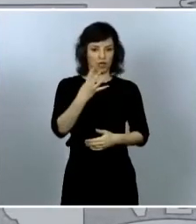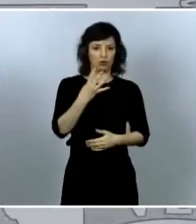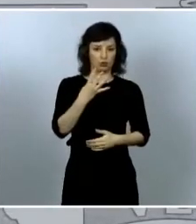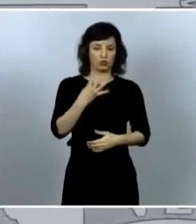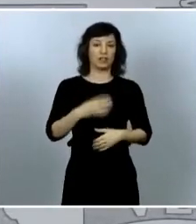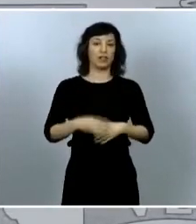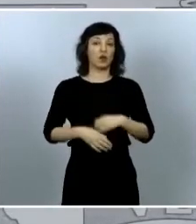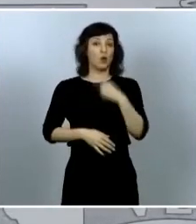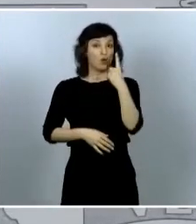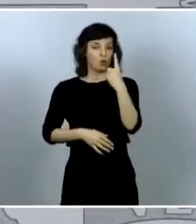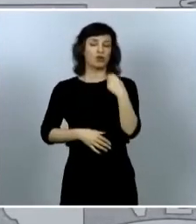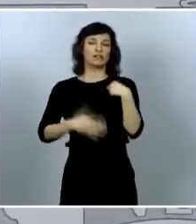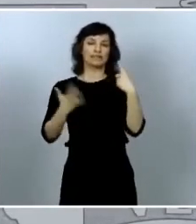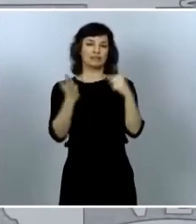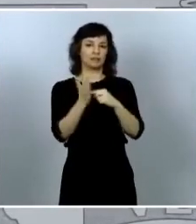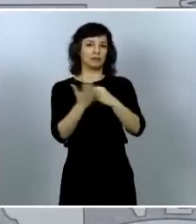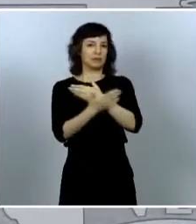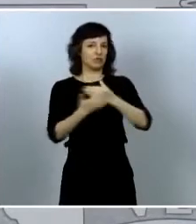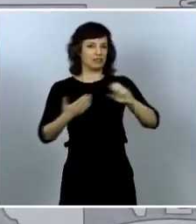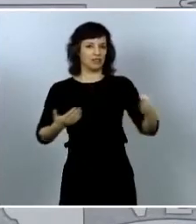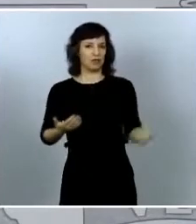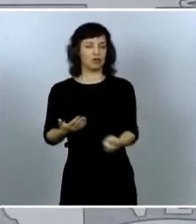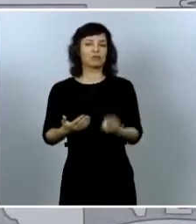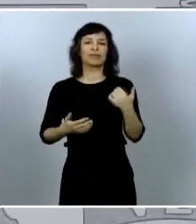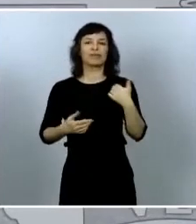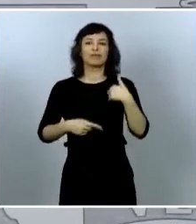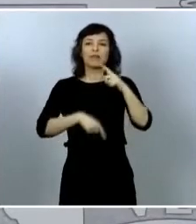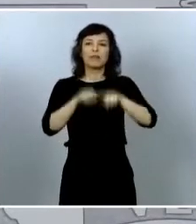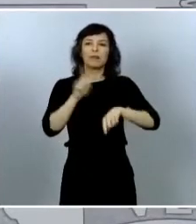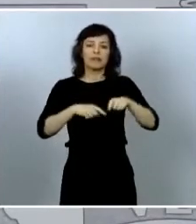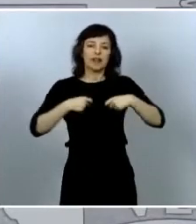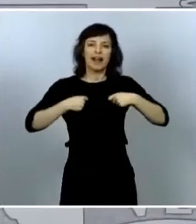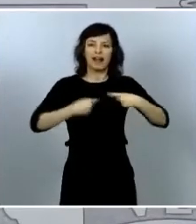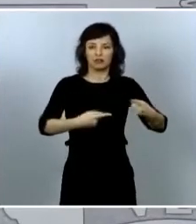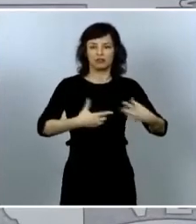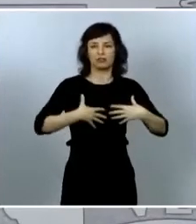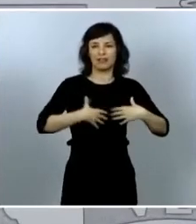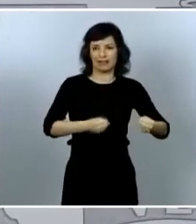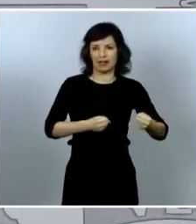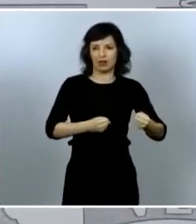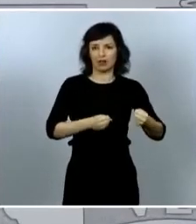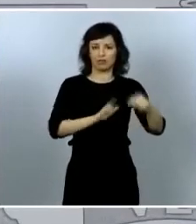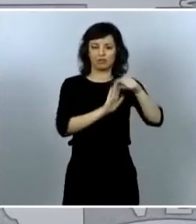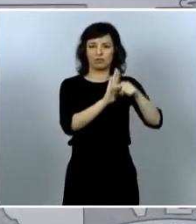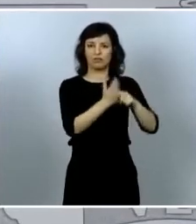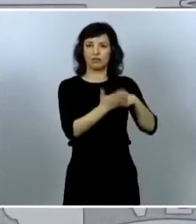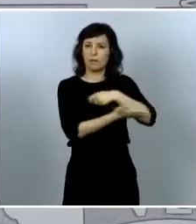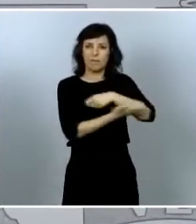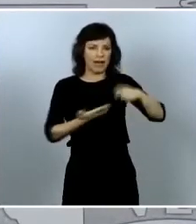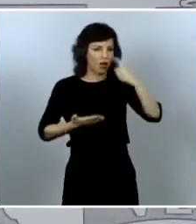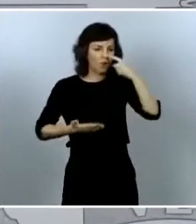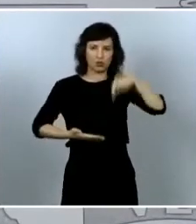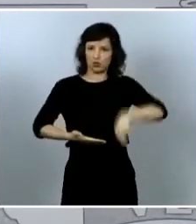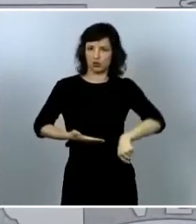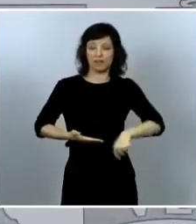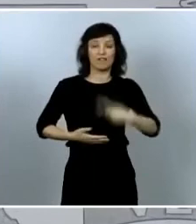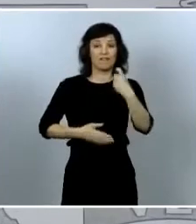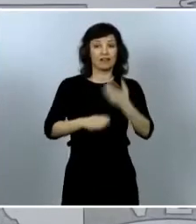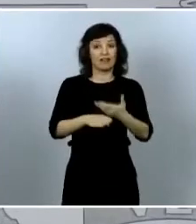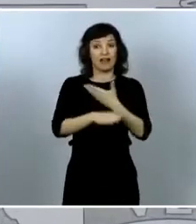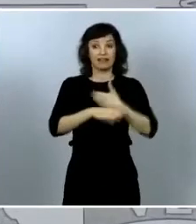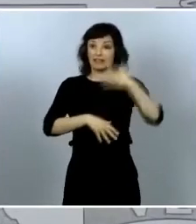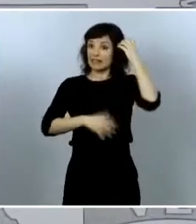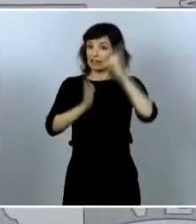criterios representativos de gasto sanitario a pagar este mismo mes de julio en cuanto sea convalidado el real decreto ley